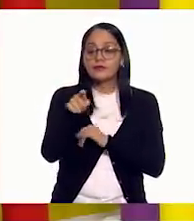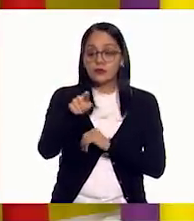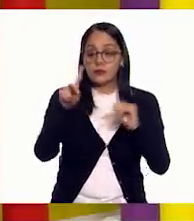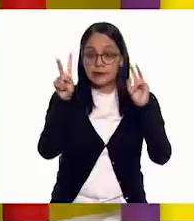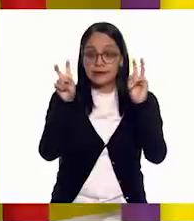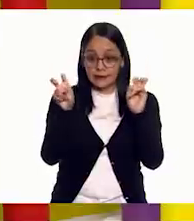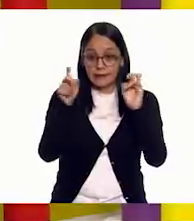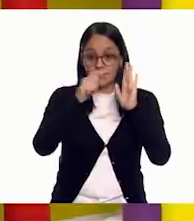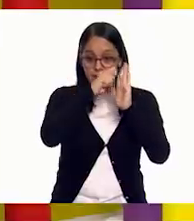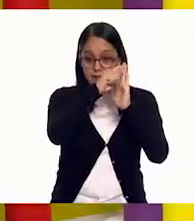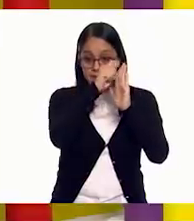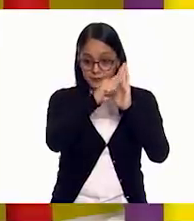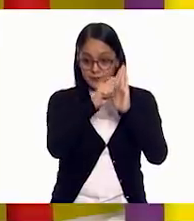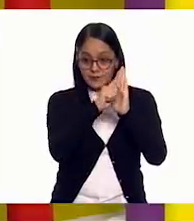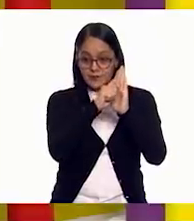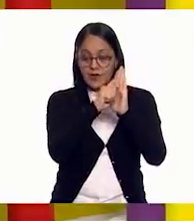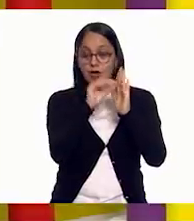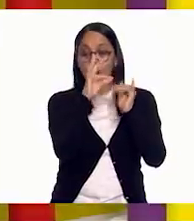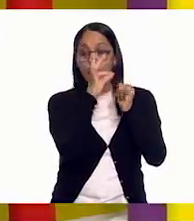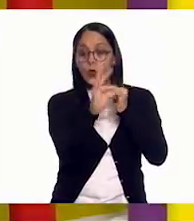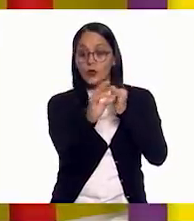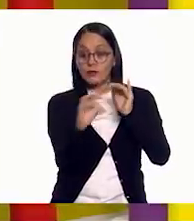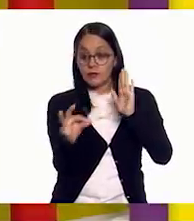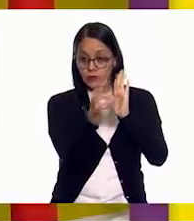...al final no lleva punto.